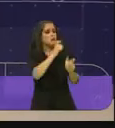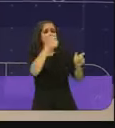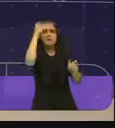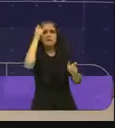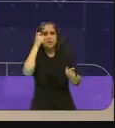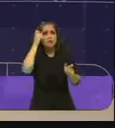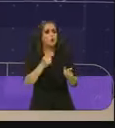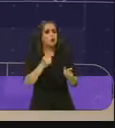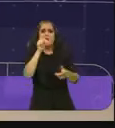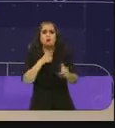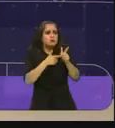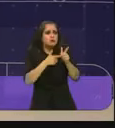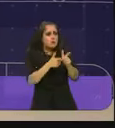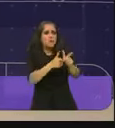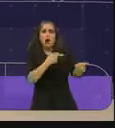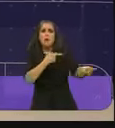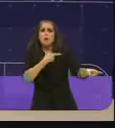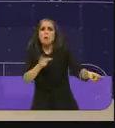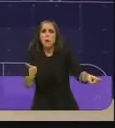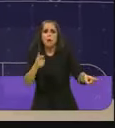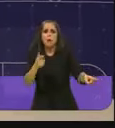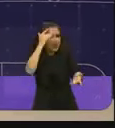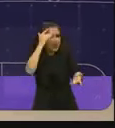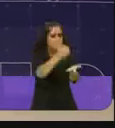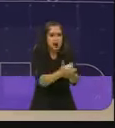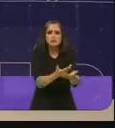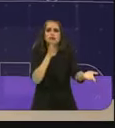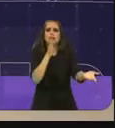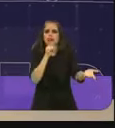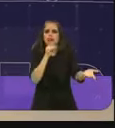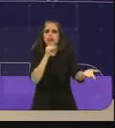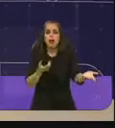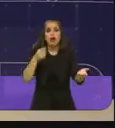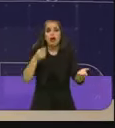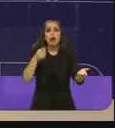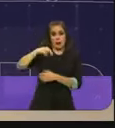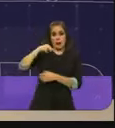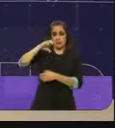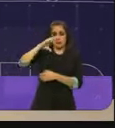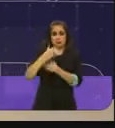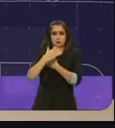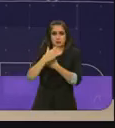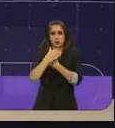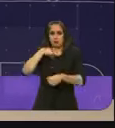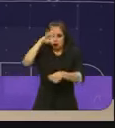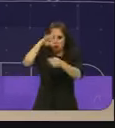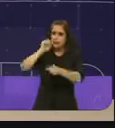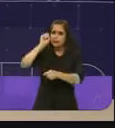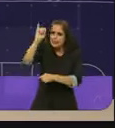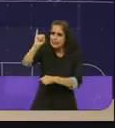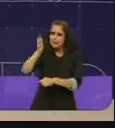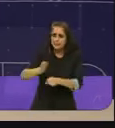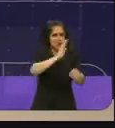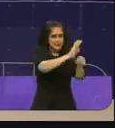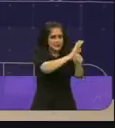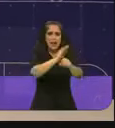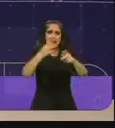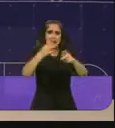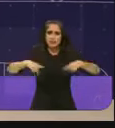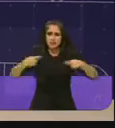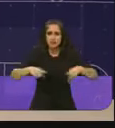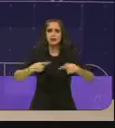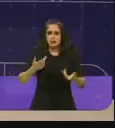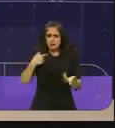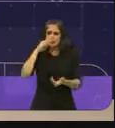la pobreza. Los apoyos están muy bien. Movimiento Ciudadano los votó a favor. Pero necesitamos la construcción de un